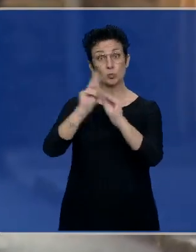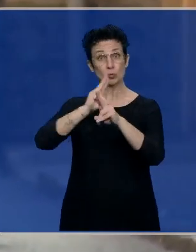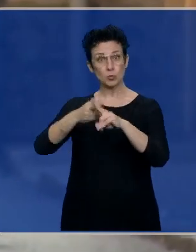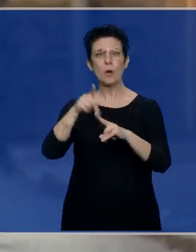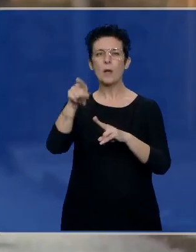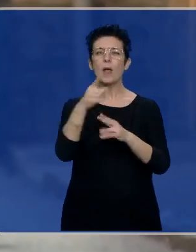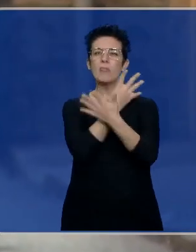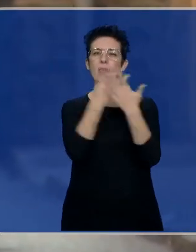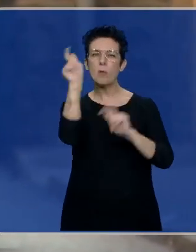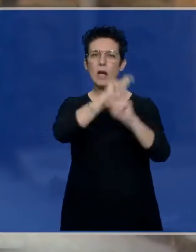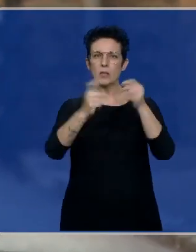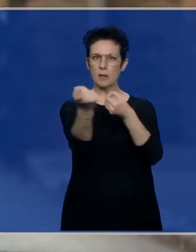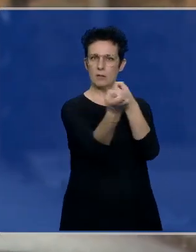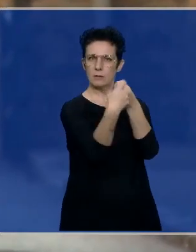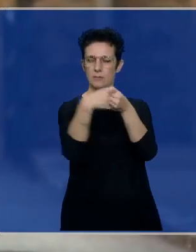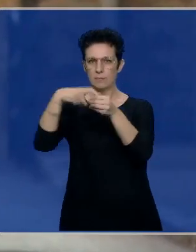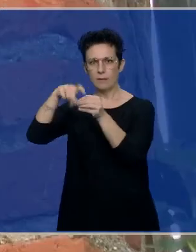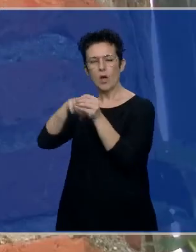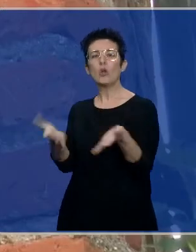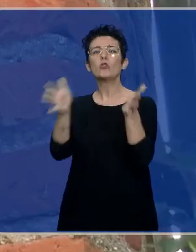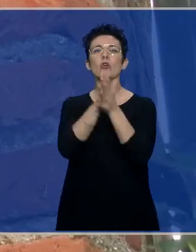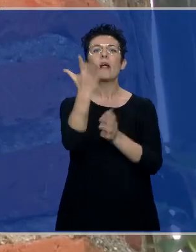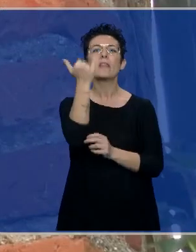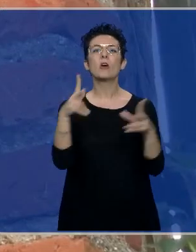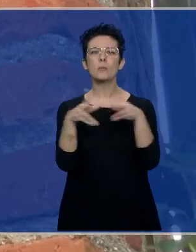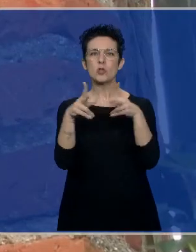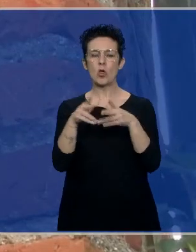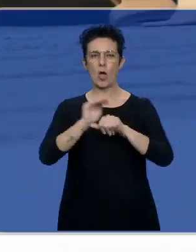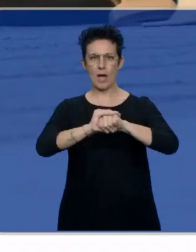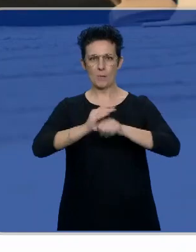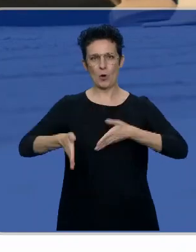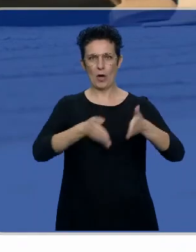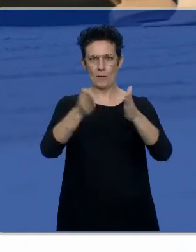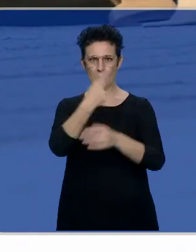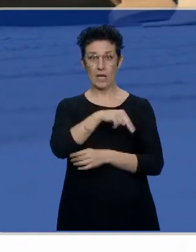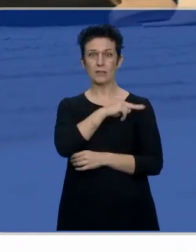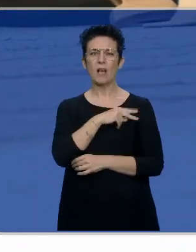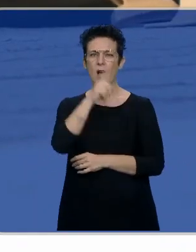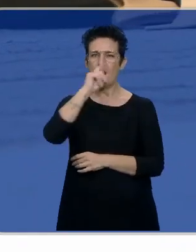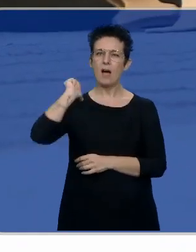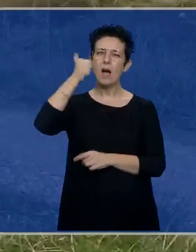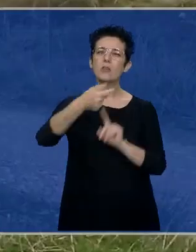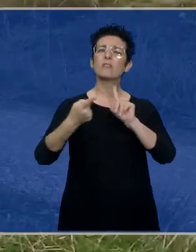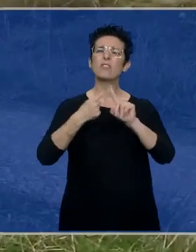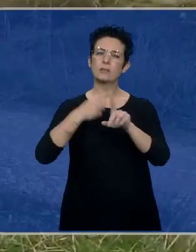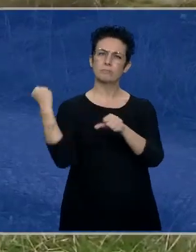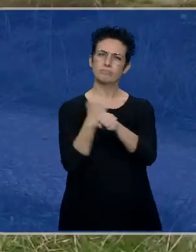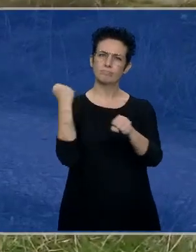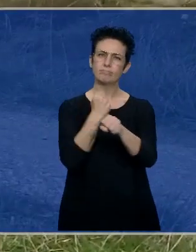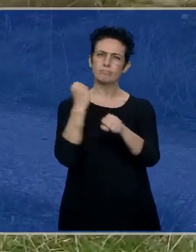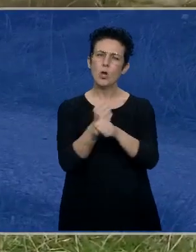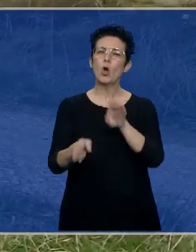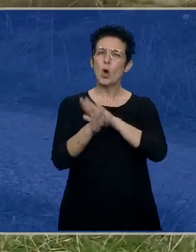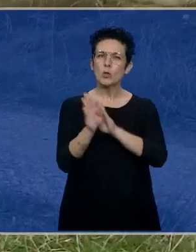mano de 19 asociaciones con 5.000 socios amigos del Camino de Santiago. Llevan 30 años trabajando en la promoción y